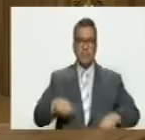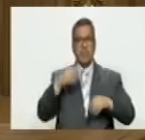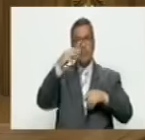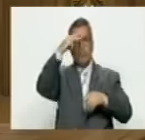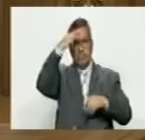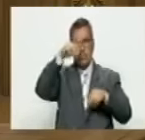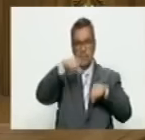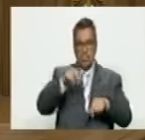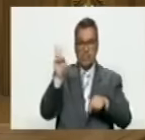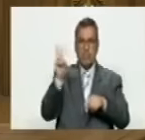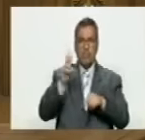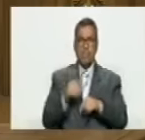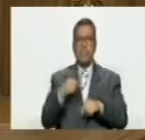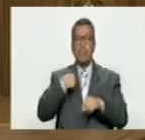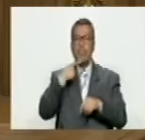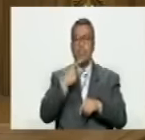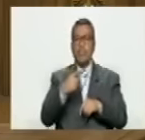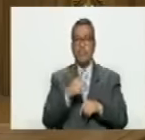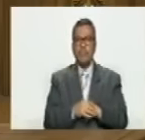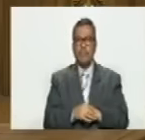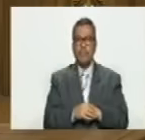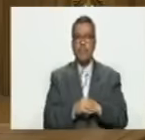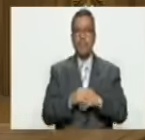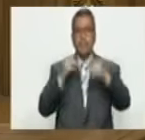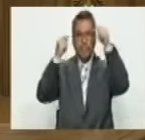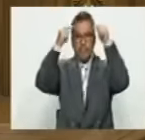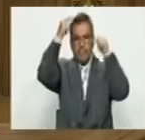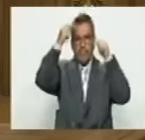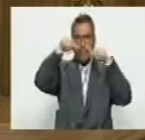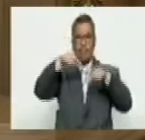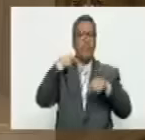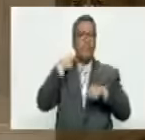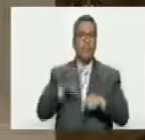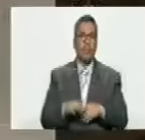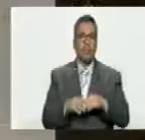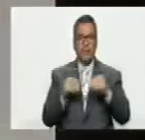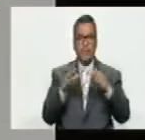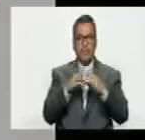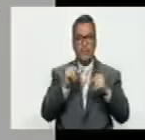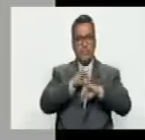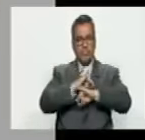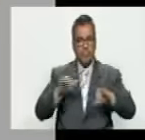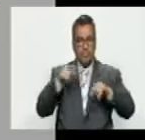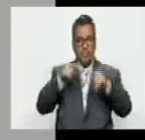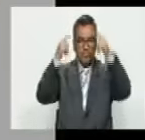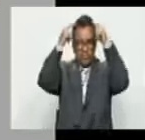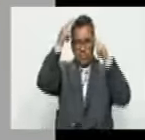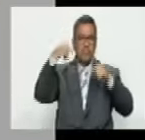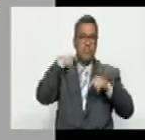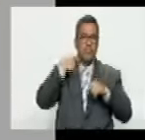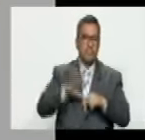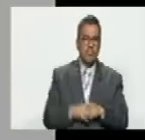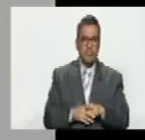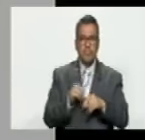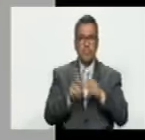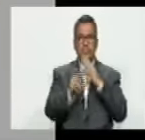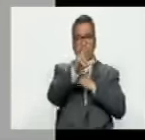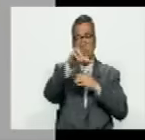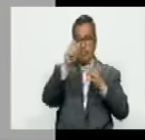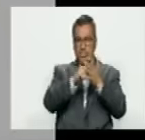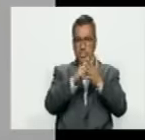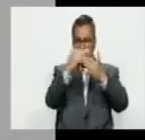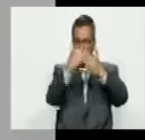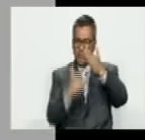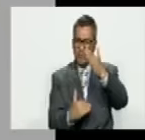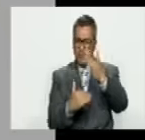aquí en Venezuela y les dijo mire Chávez está perdido Chávez está en el suelo Chávez perdió tiene 30 puntos por